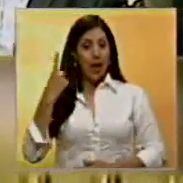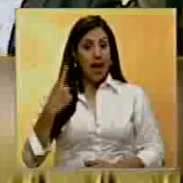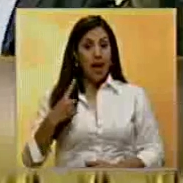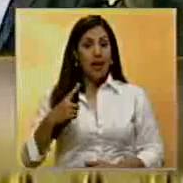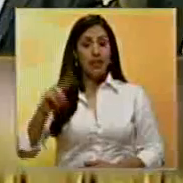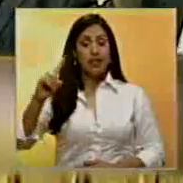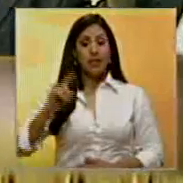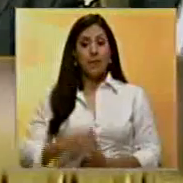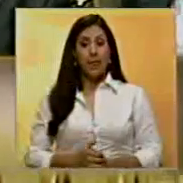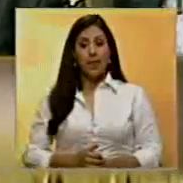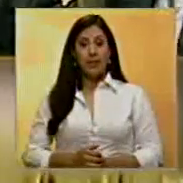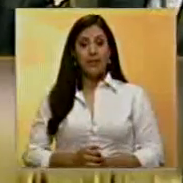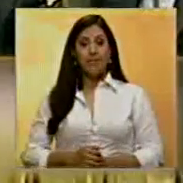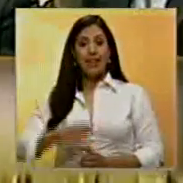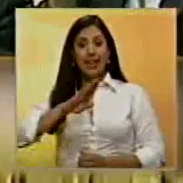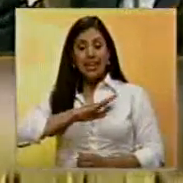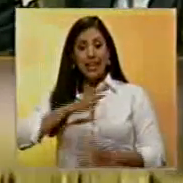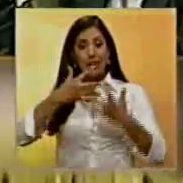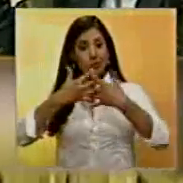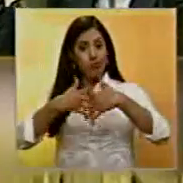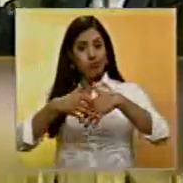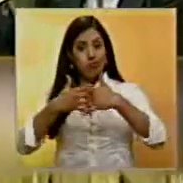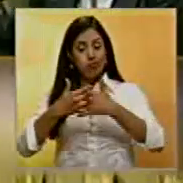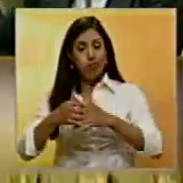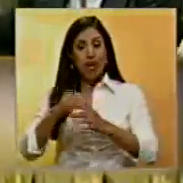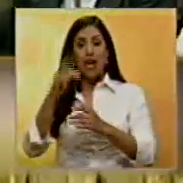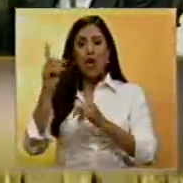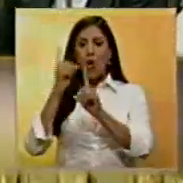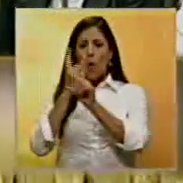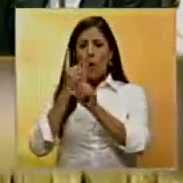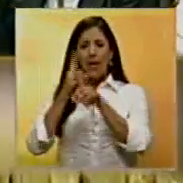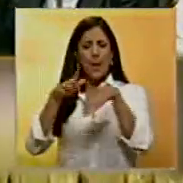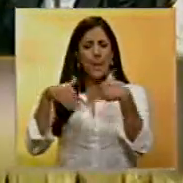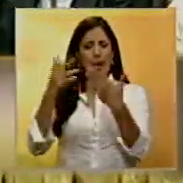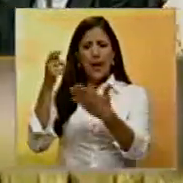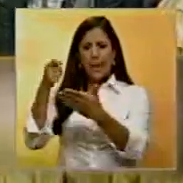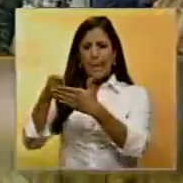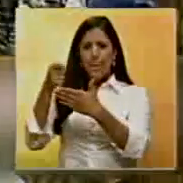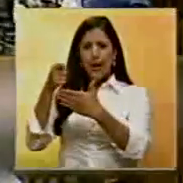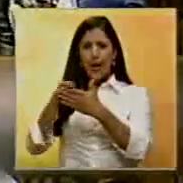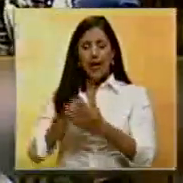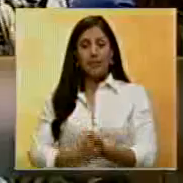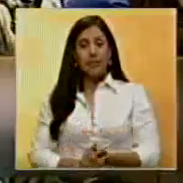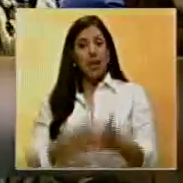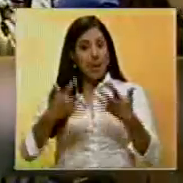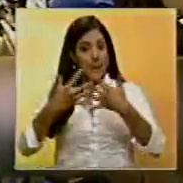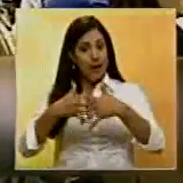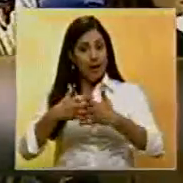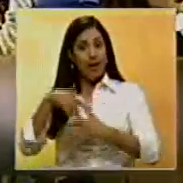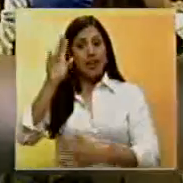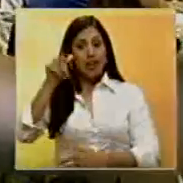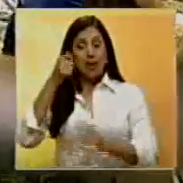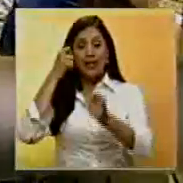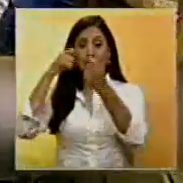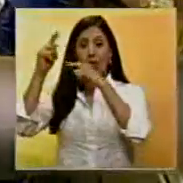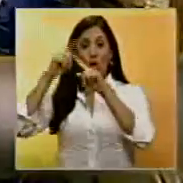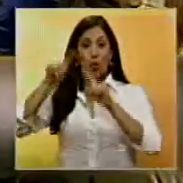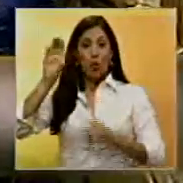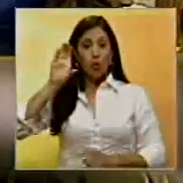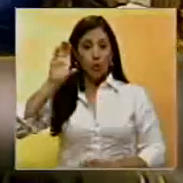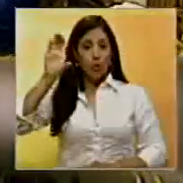una inclinación a lo productivo, a la competencia para invertir, para producir y para exportar,